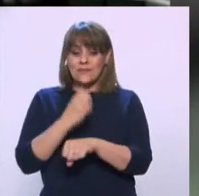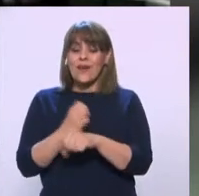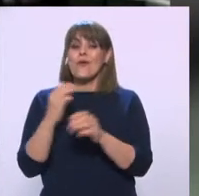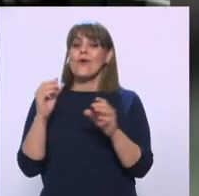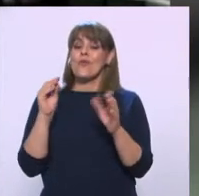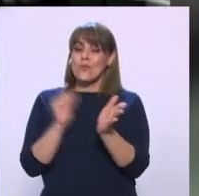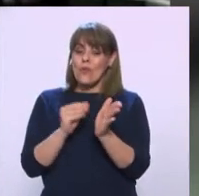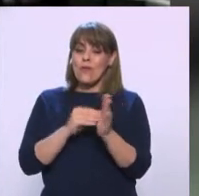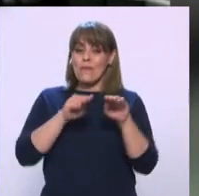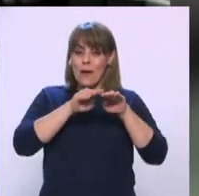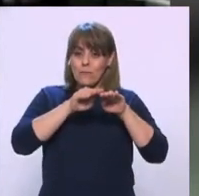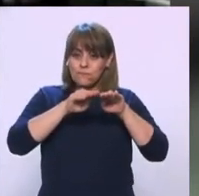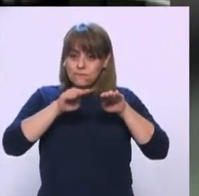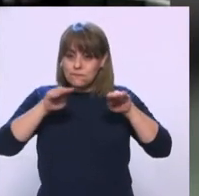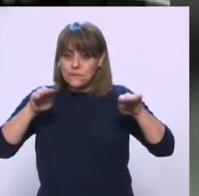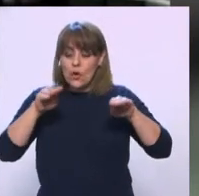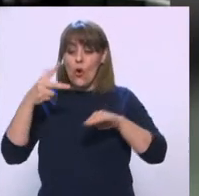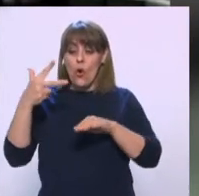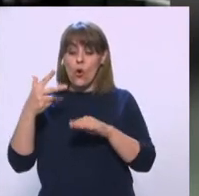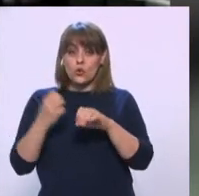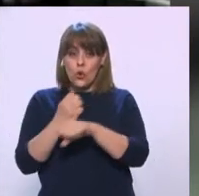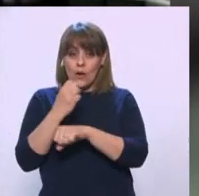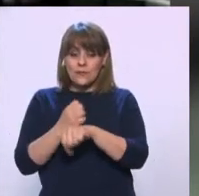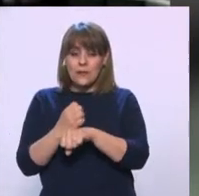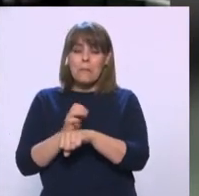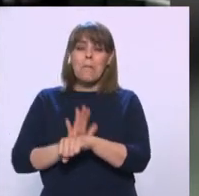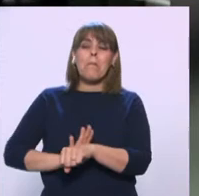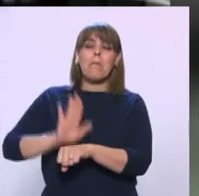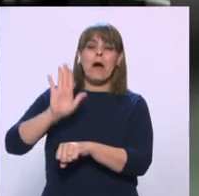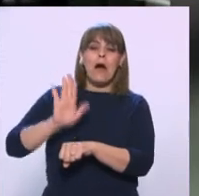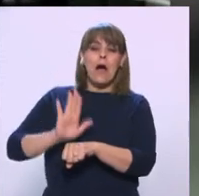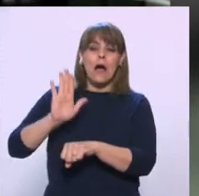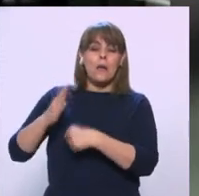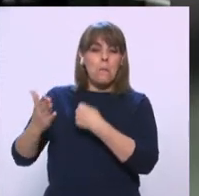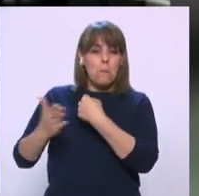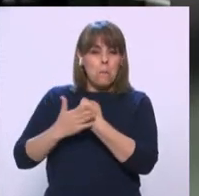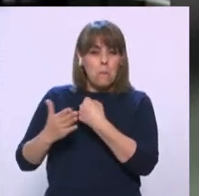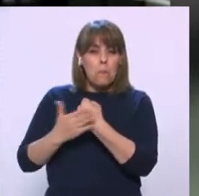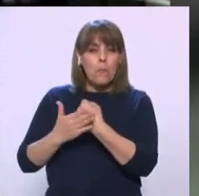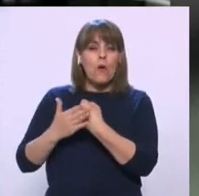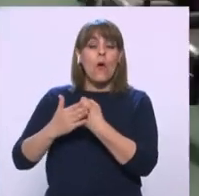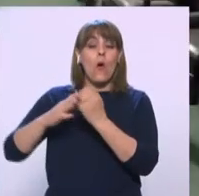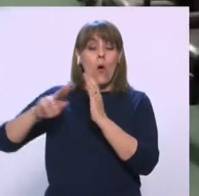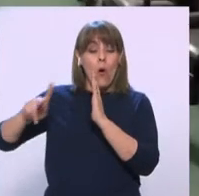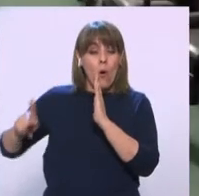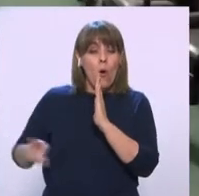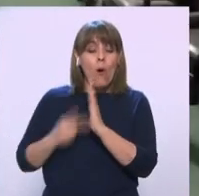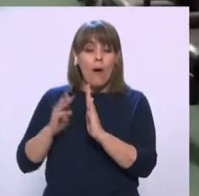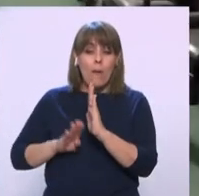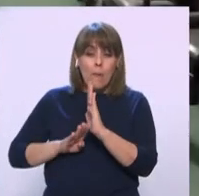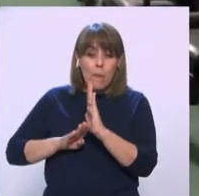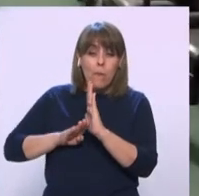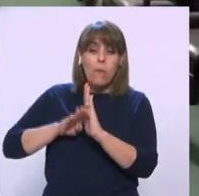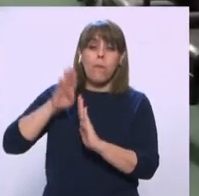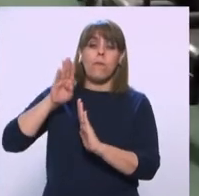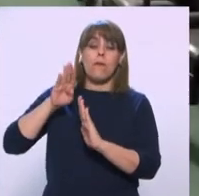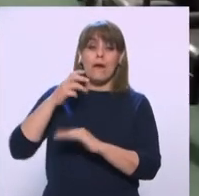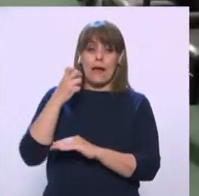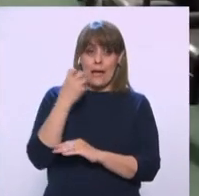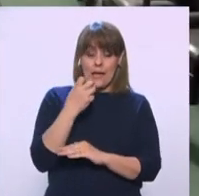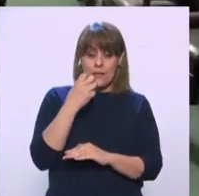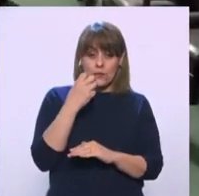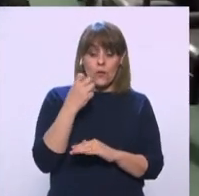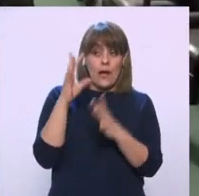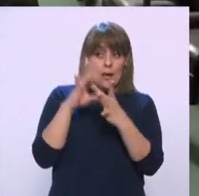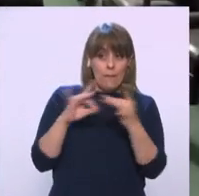Meseta Y en Ocho Asoma Lo que yo Llamo El heraldo De un Posible Rebrote Con estas Cifras El titular De la